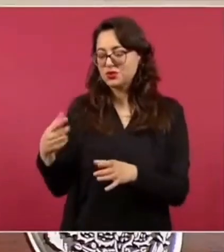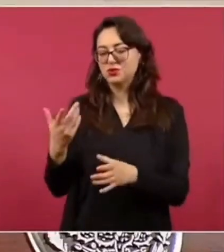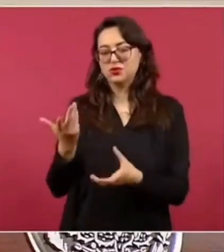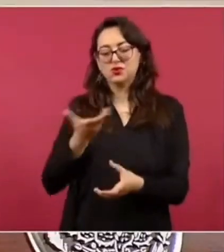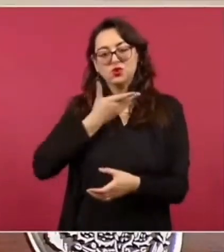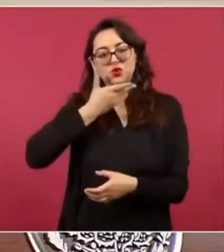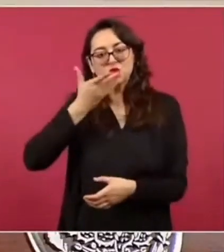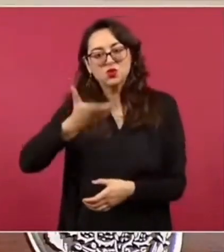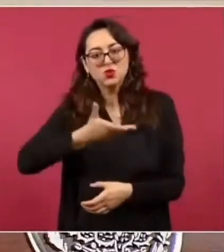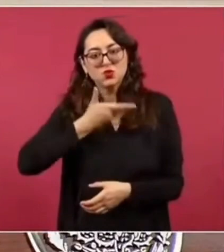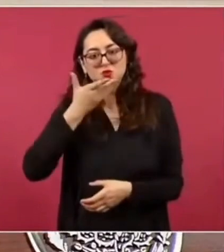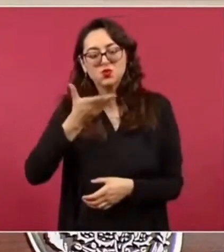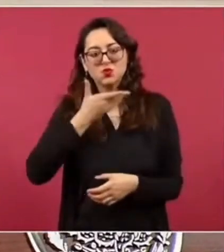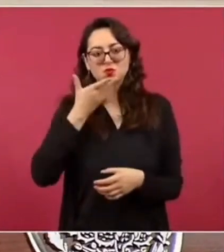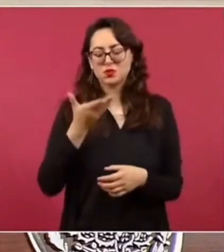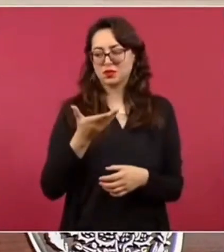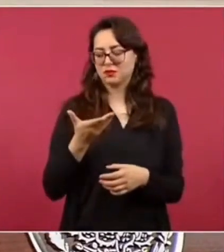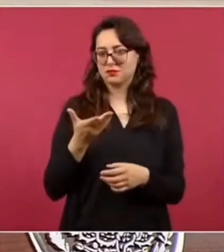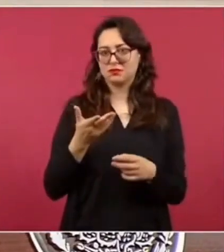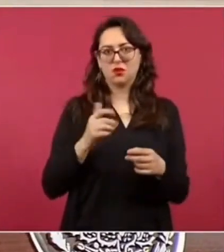¿quiénes son?